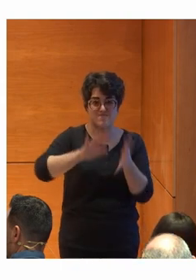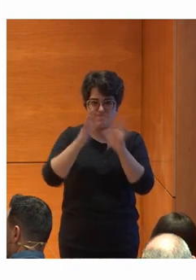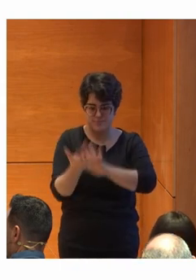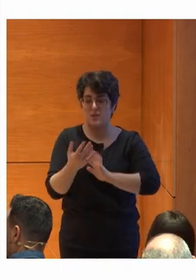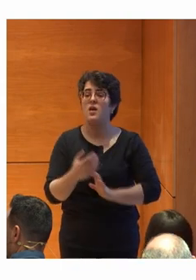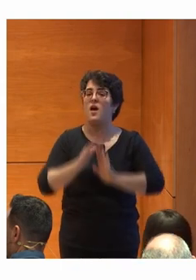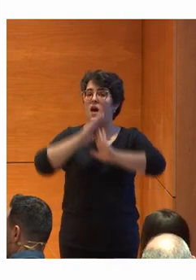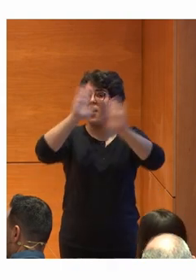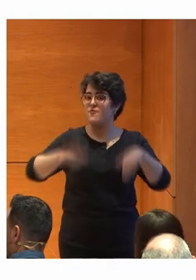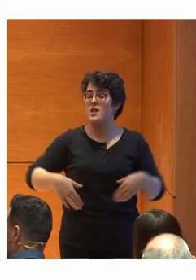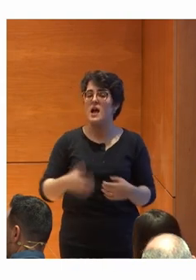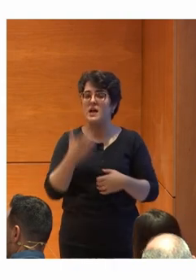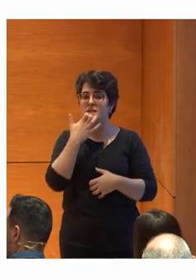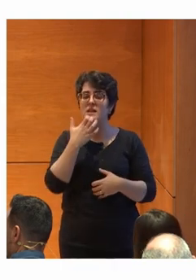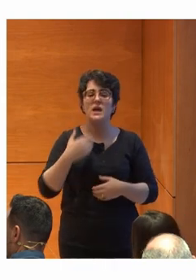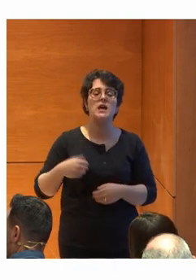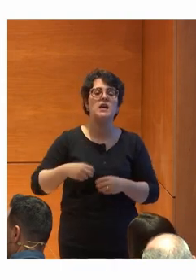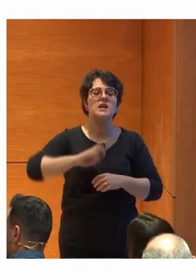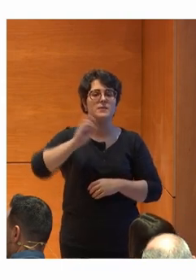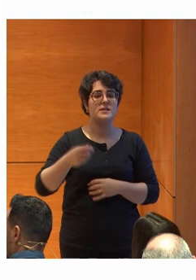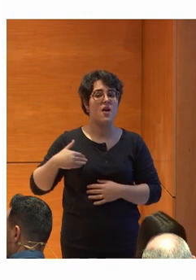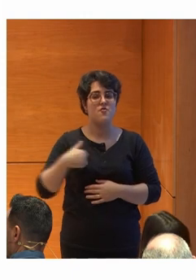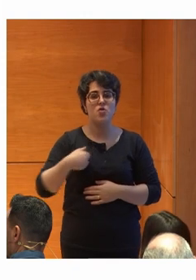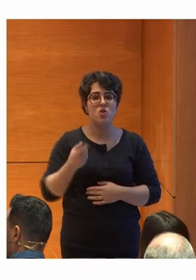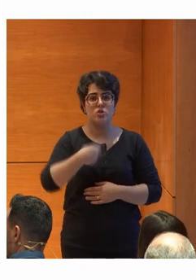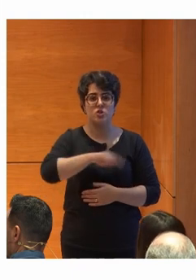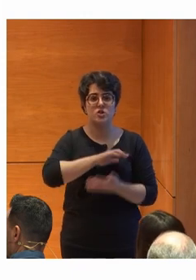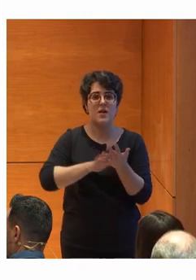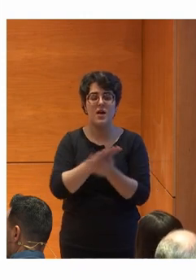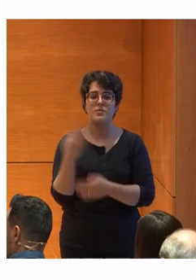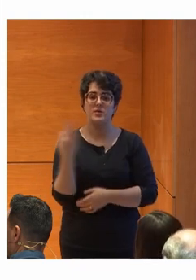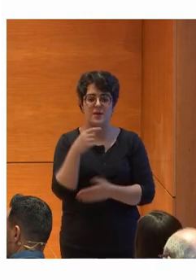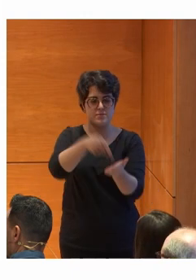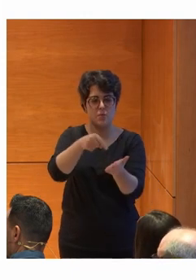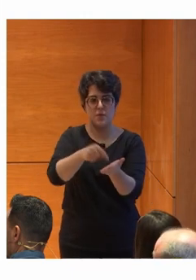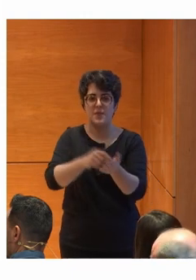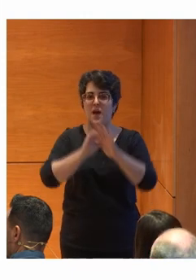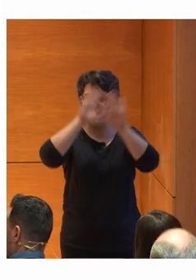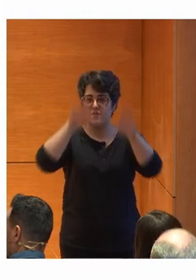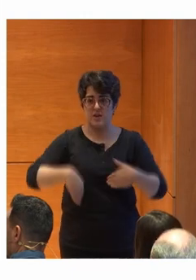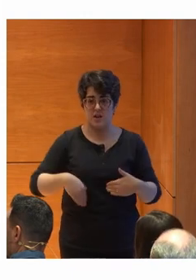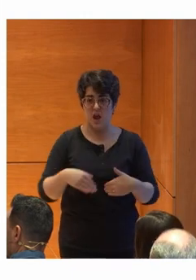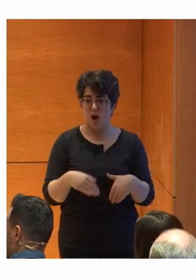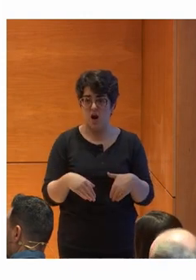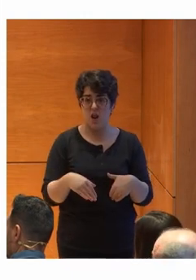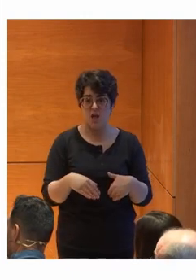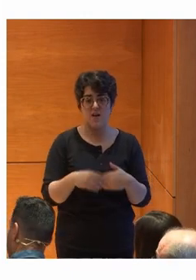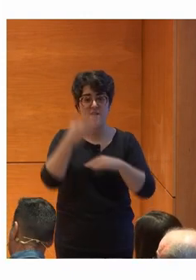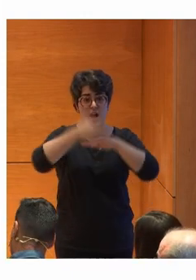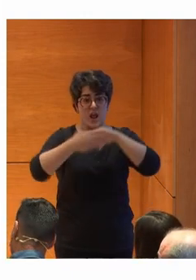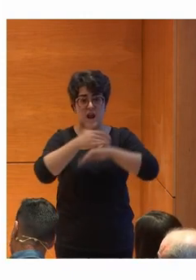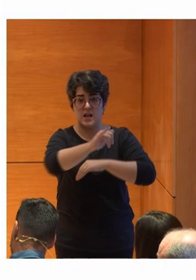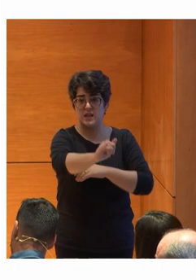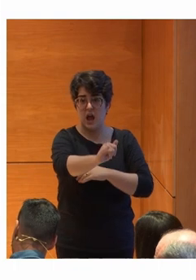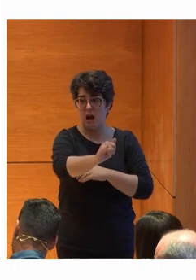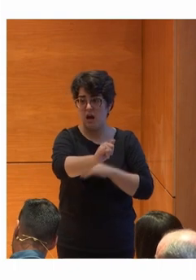hablamos de diversidad funcional Lo que queremos es reivindicar que al final Existen ciertas barreras que